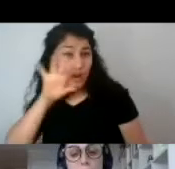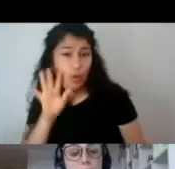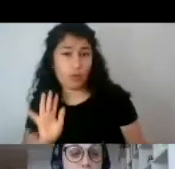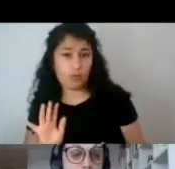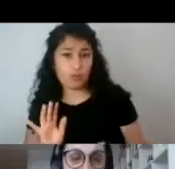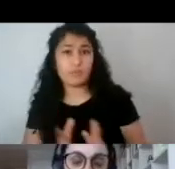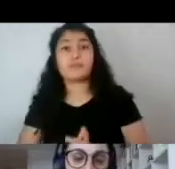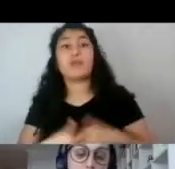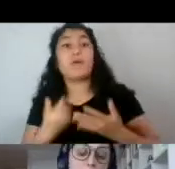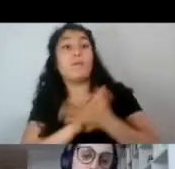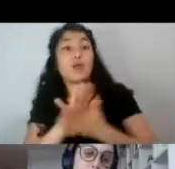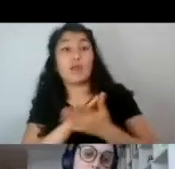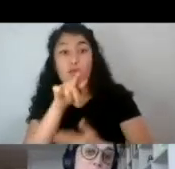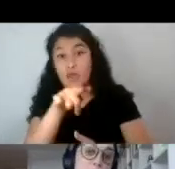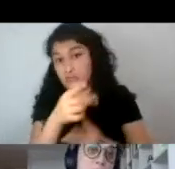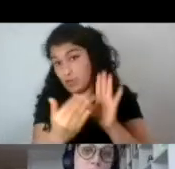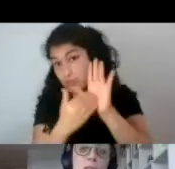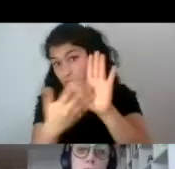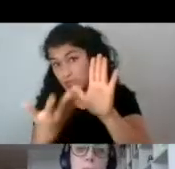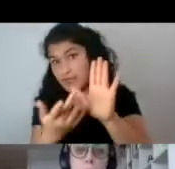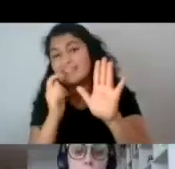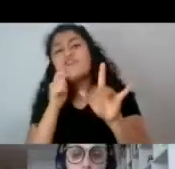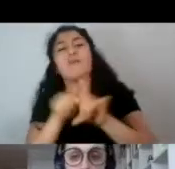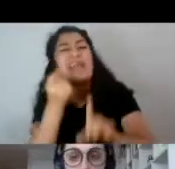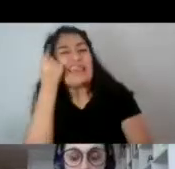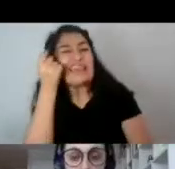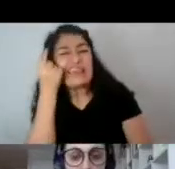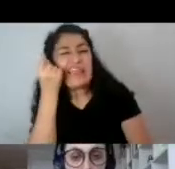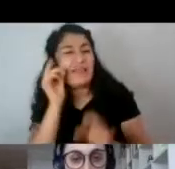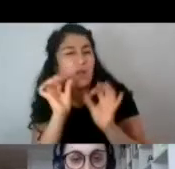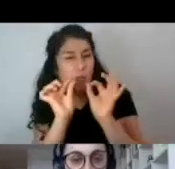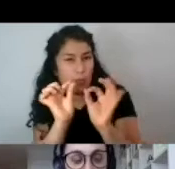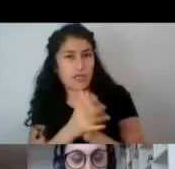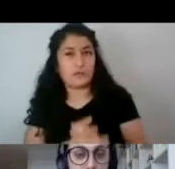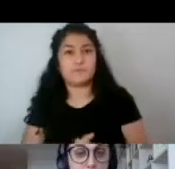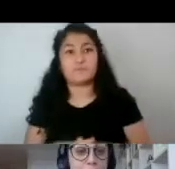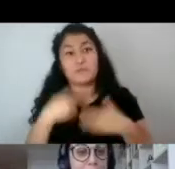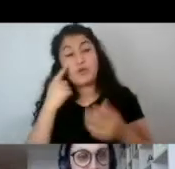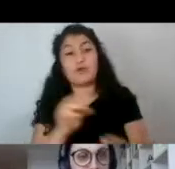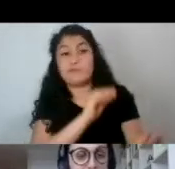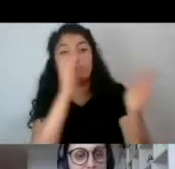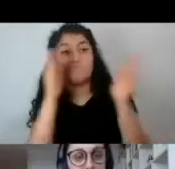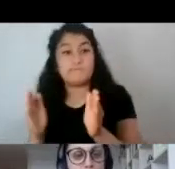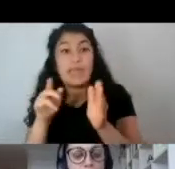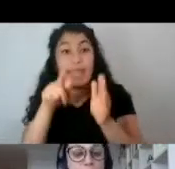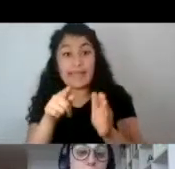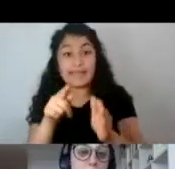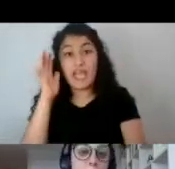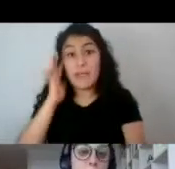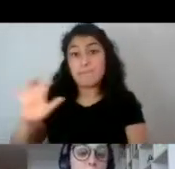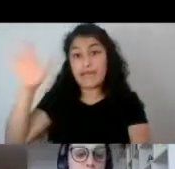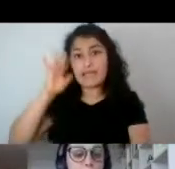Y este ejemplo es como, bueno, para aterrizar este concepto, ¿no? Pero este imaginario se